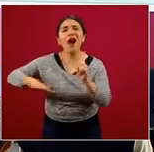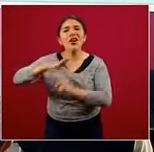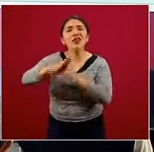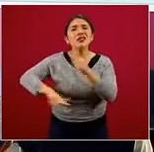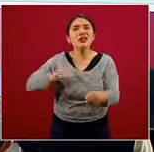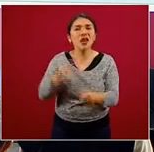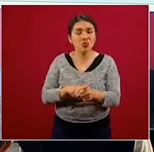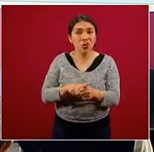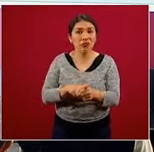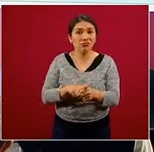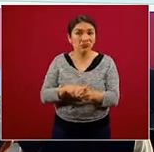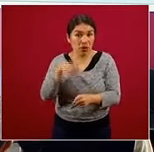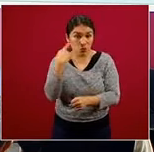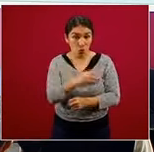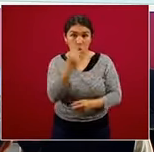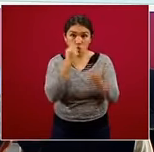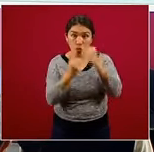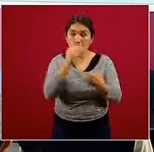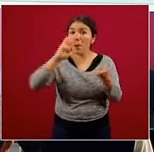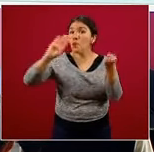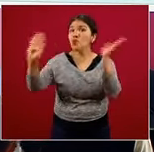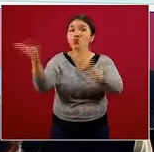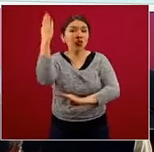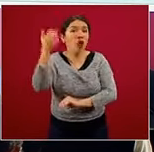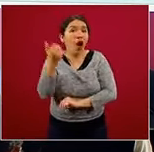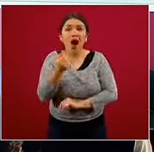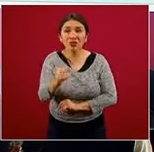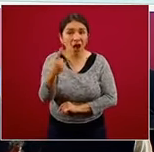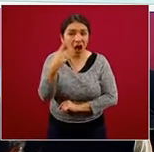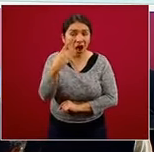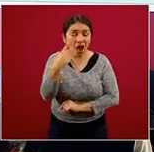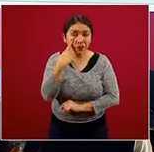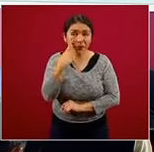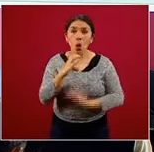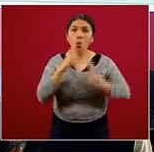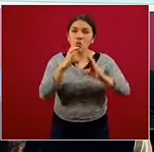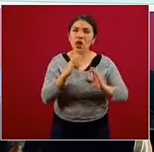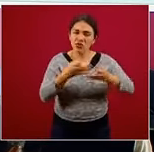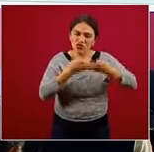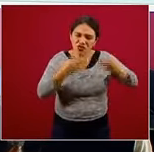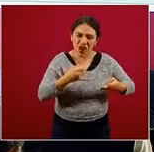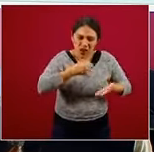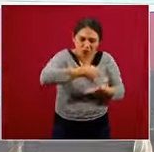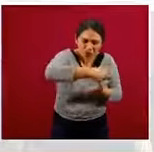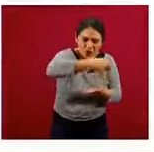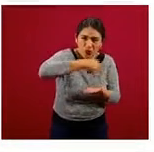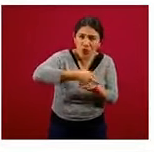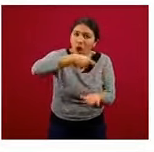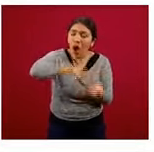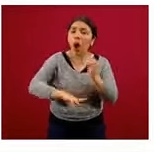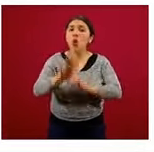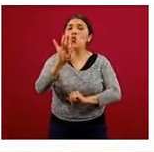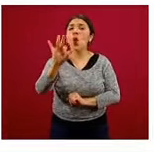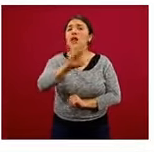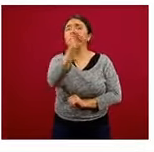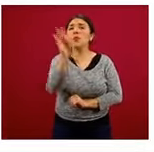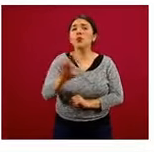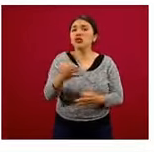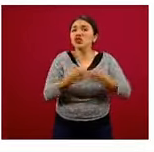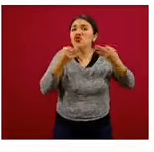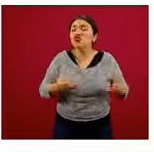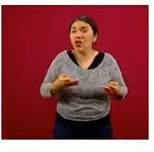Y me refiero al sistema alimentario mundial. La agricultura ocupa casi el 40 por ciento de la tierra.